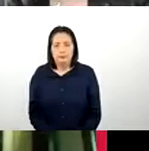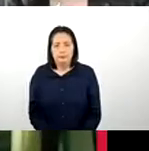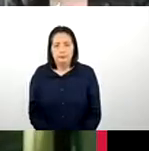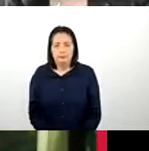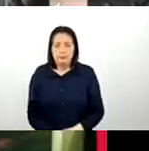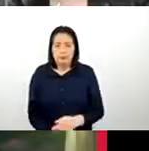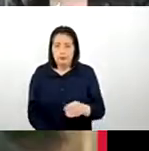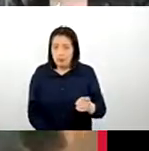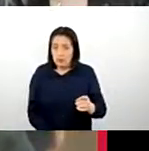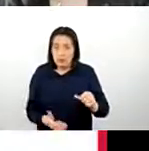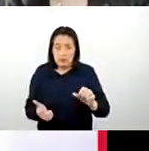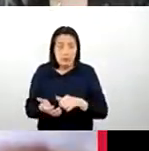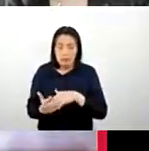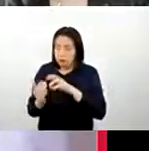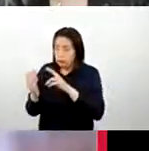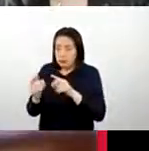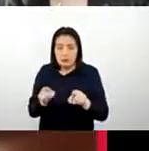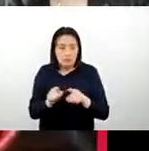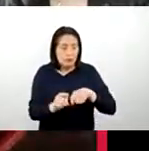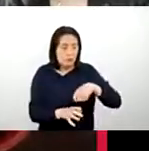artes plásticas y gastronomía,